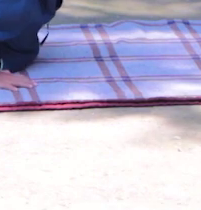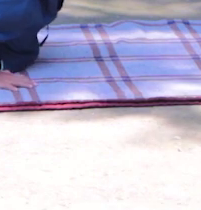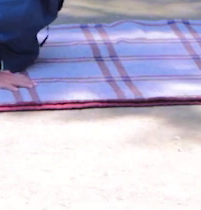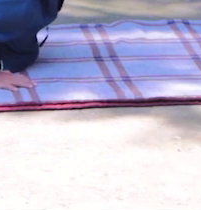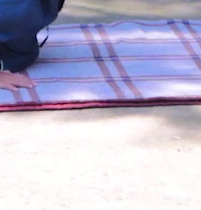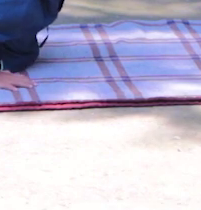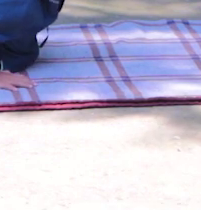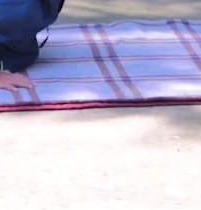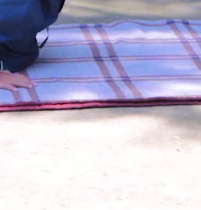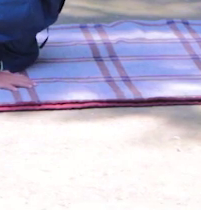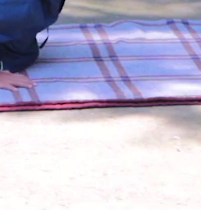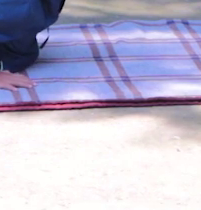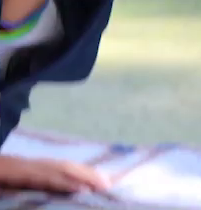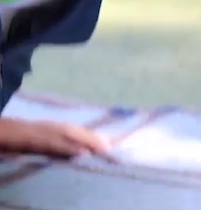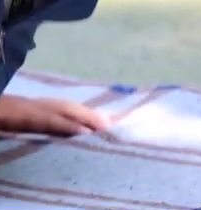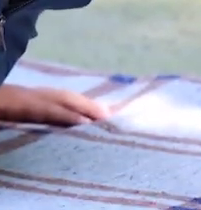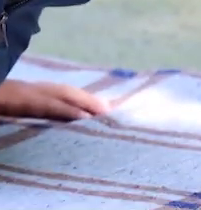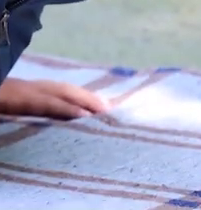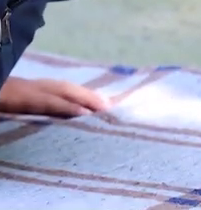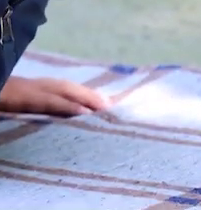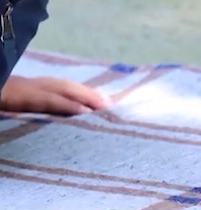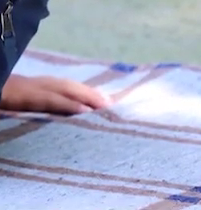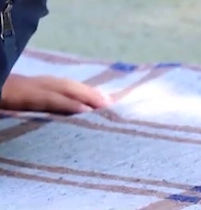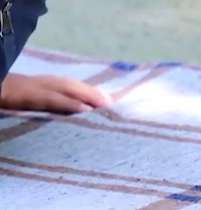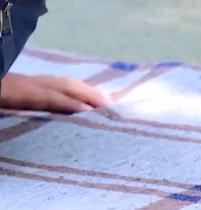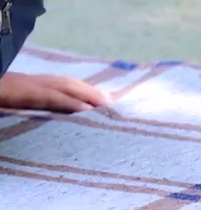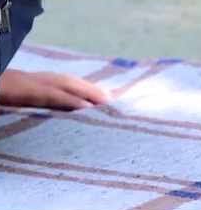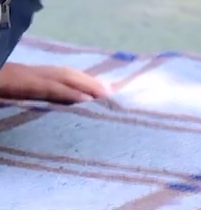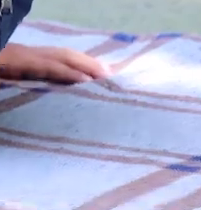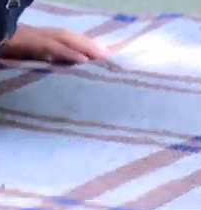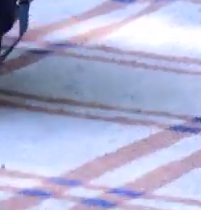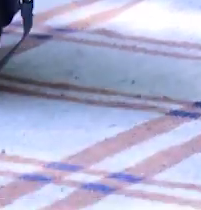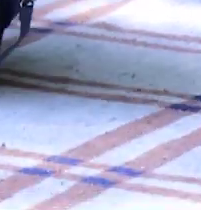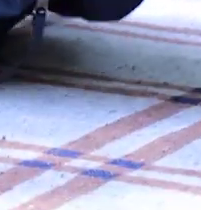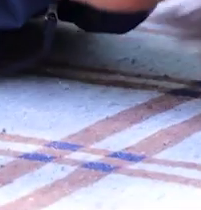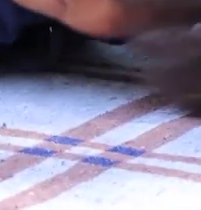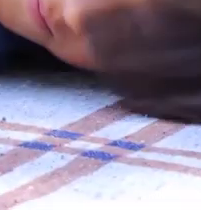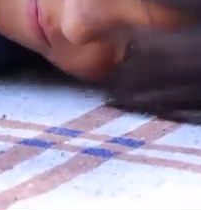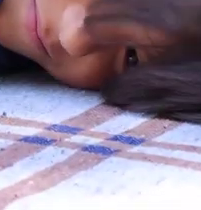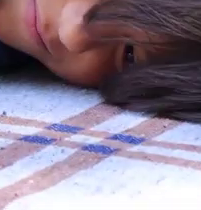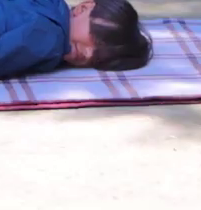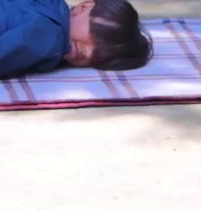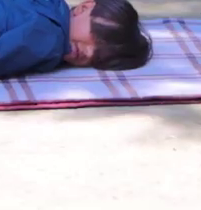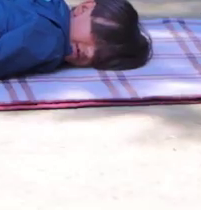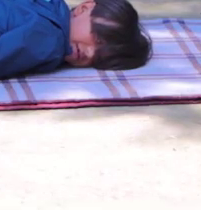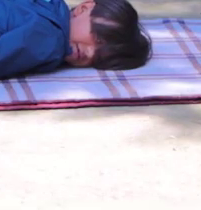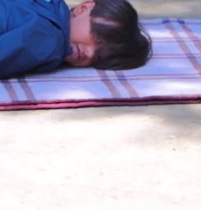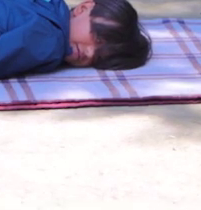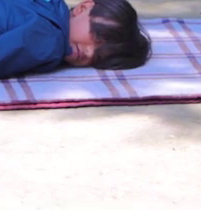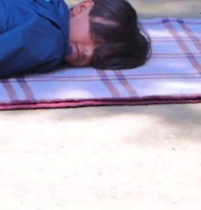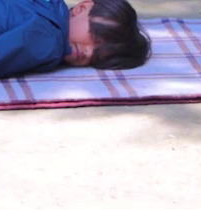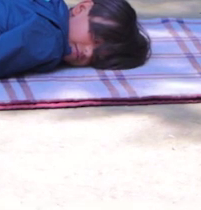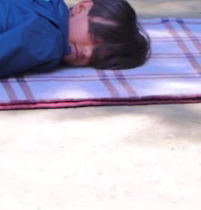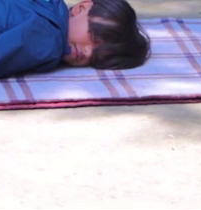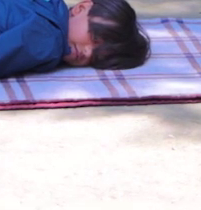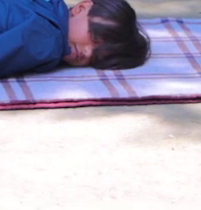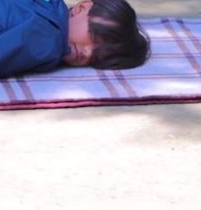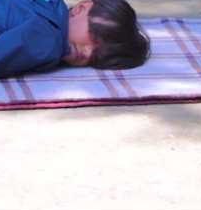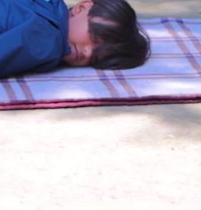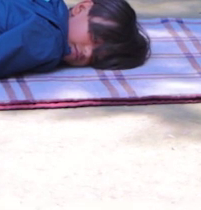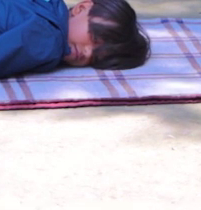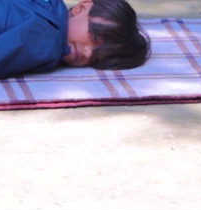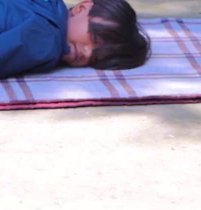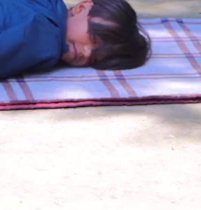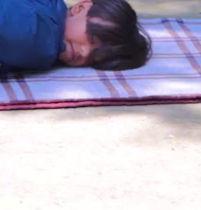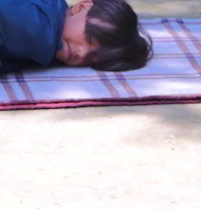seguimos respirando nos acostamos totalmente para relajarnos bien respira nos